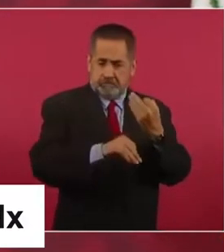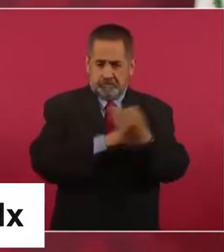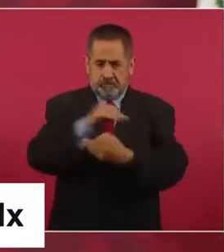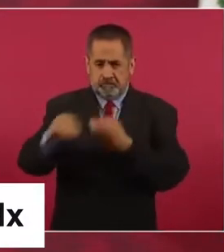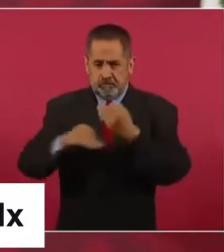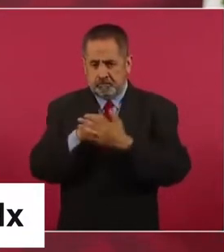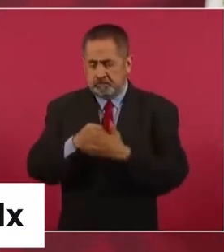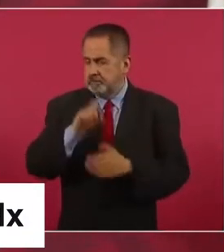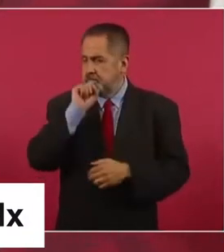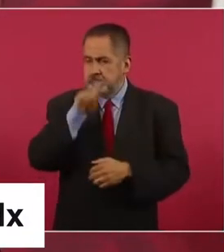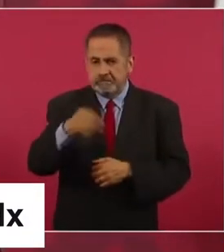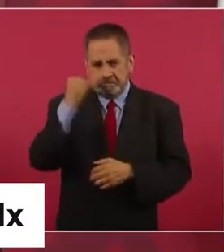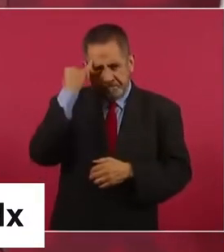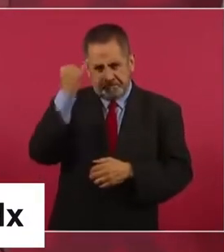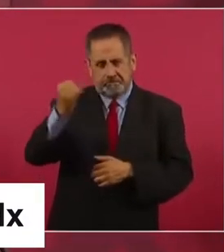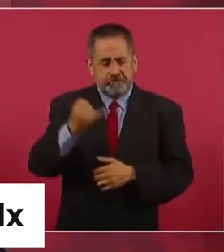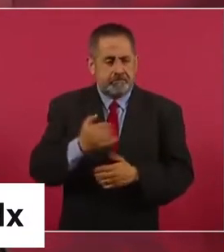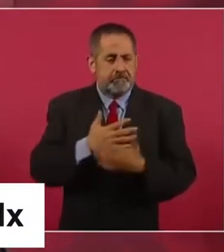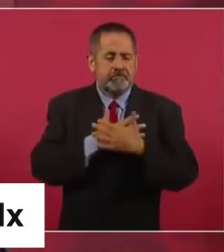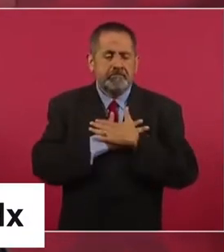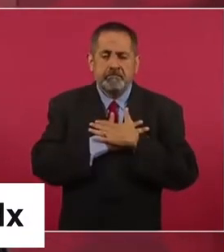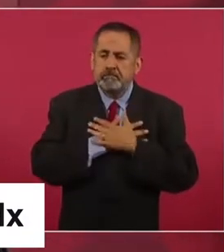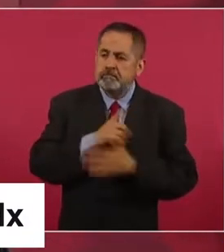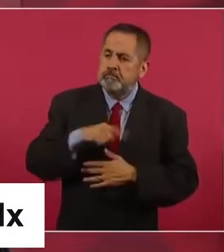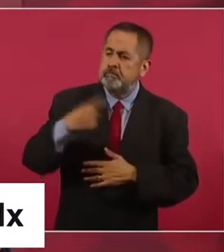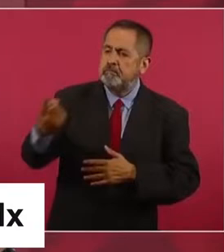Sostienen el principio del amor al prójimo.